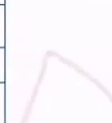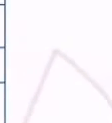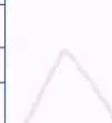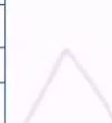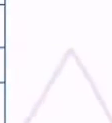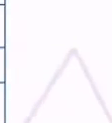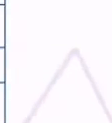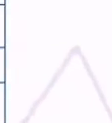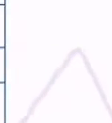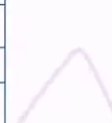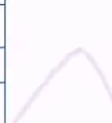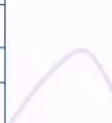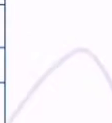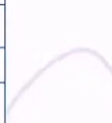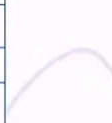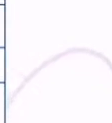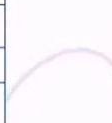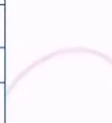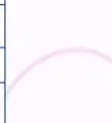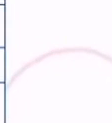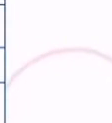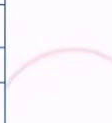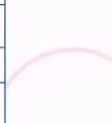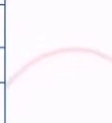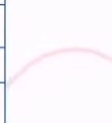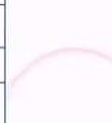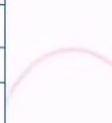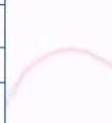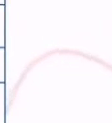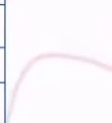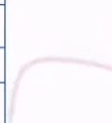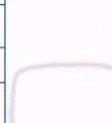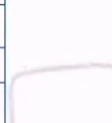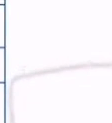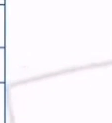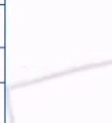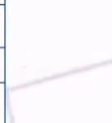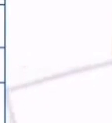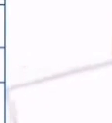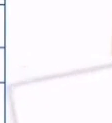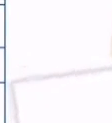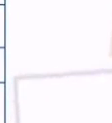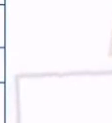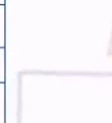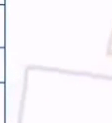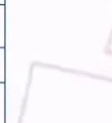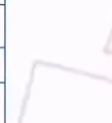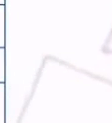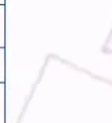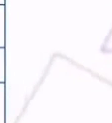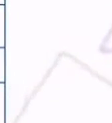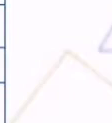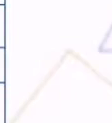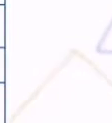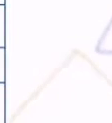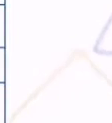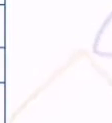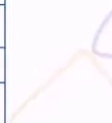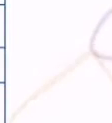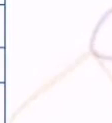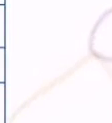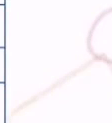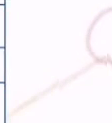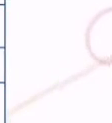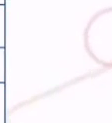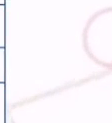Aquí encontrarán preguntas que hay que responder con total sinceridad. ¿Identifiqué mis